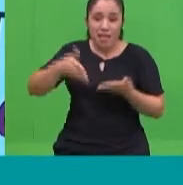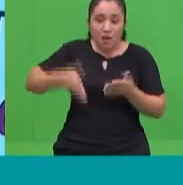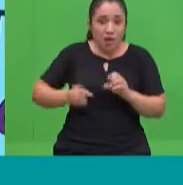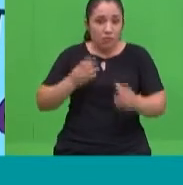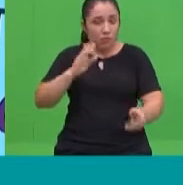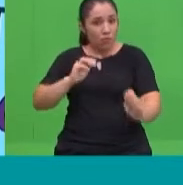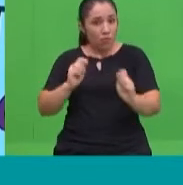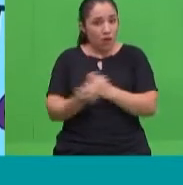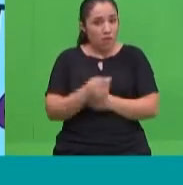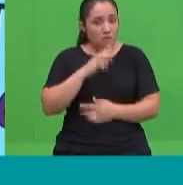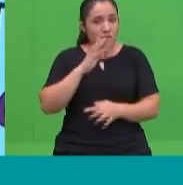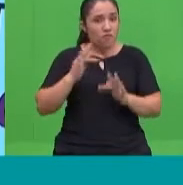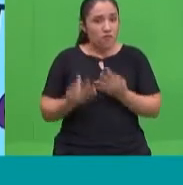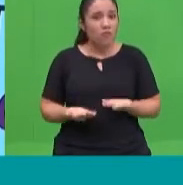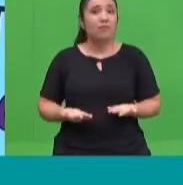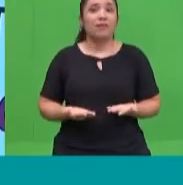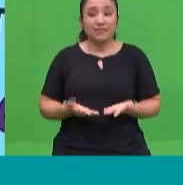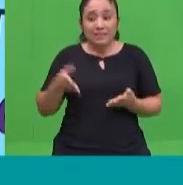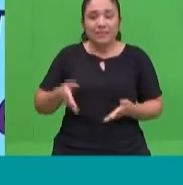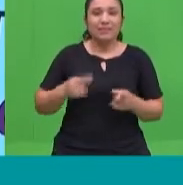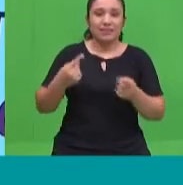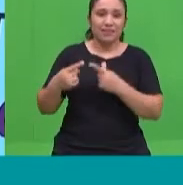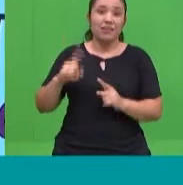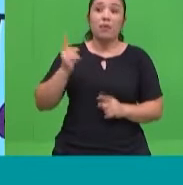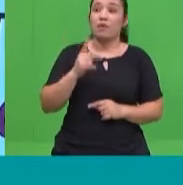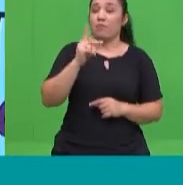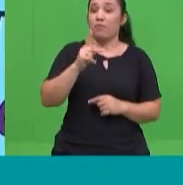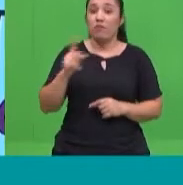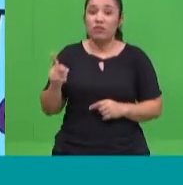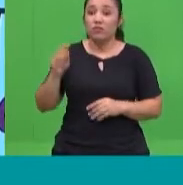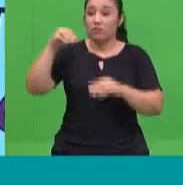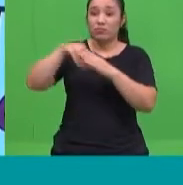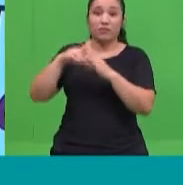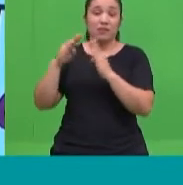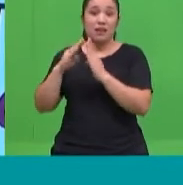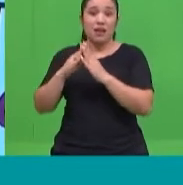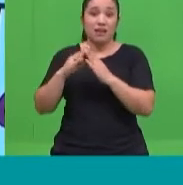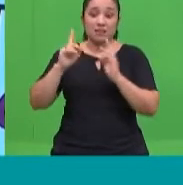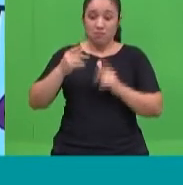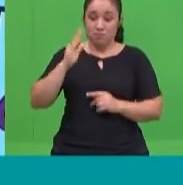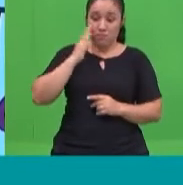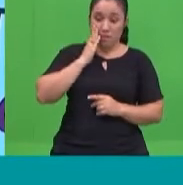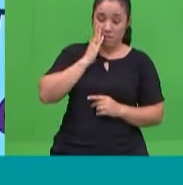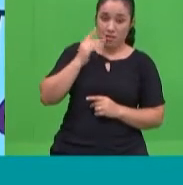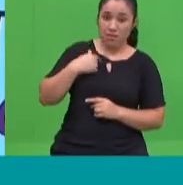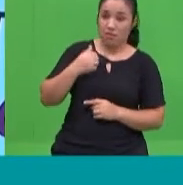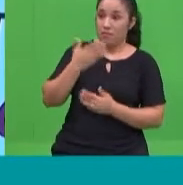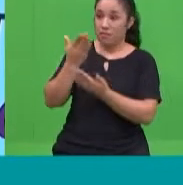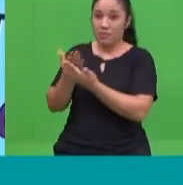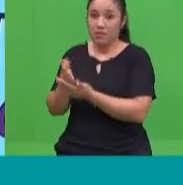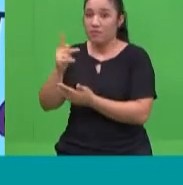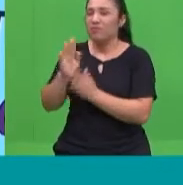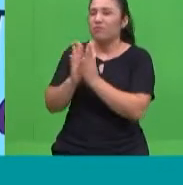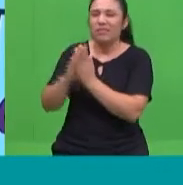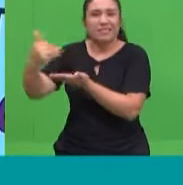poder ser el guía, el docente también en casa y pedirle el auxilio al profesor que también está acompañando